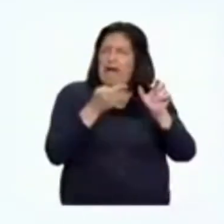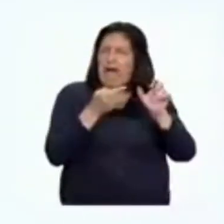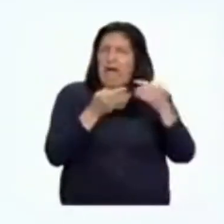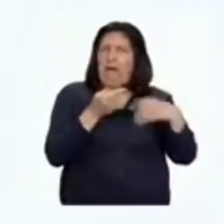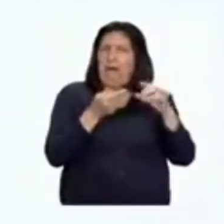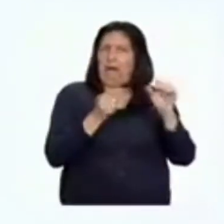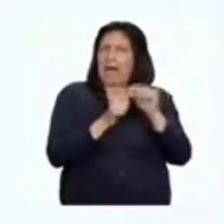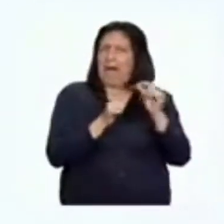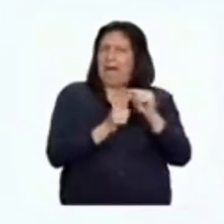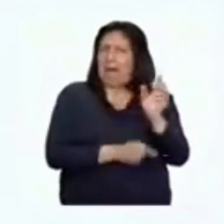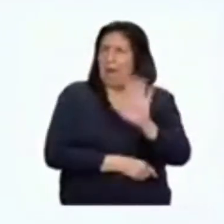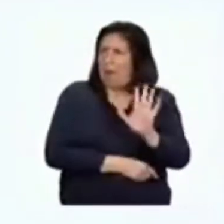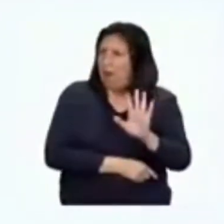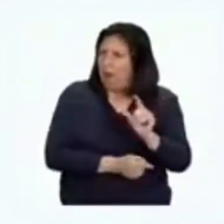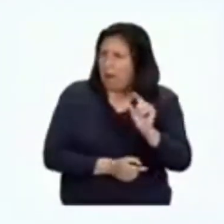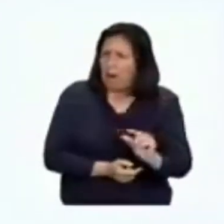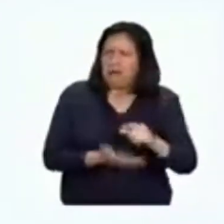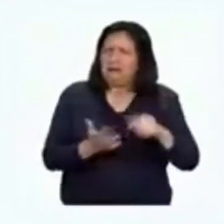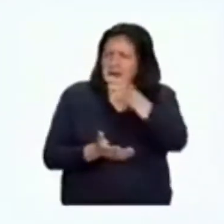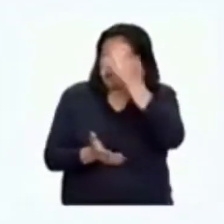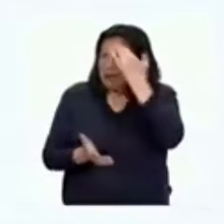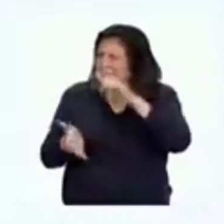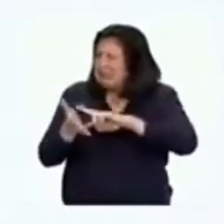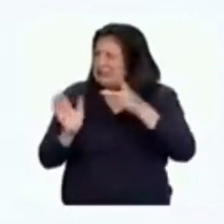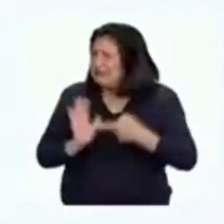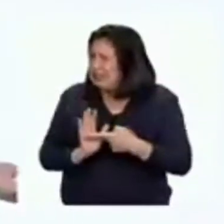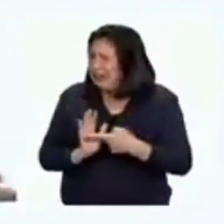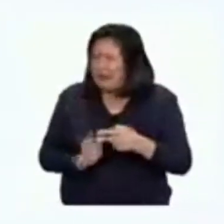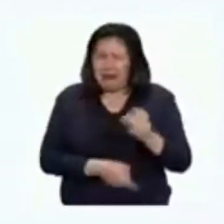poco usada. ¿Ustedes saben qué es la resiliencia?